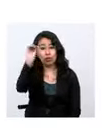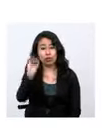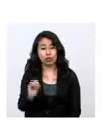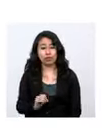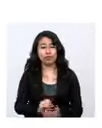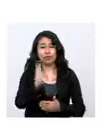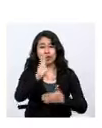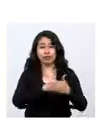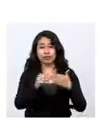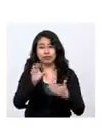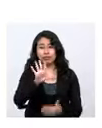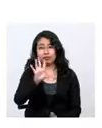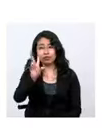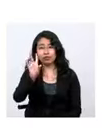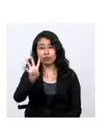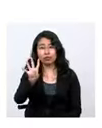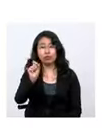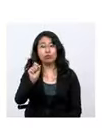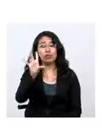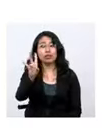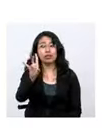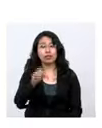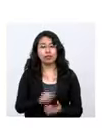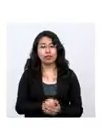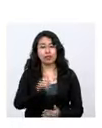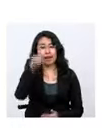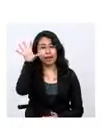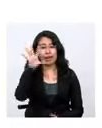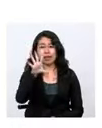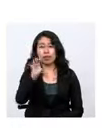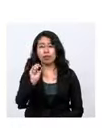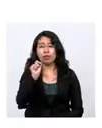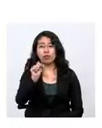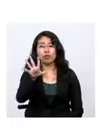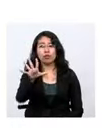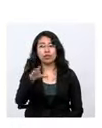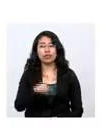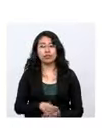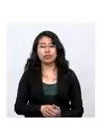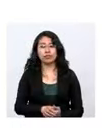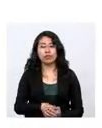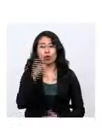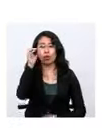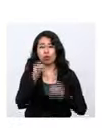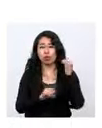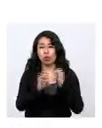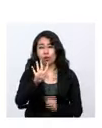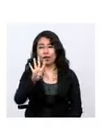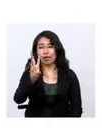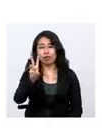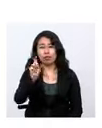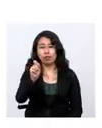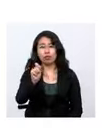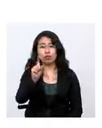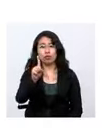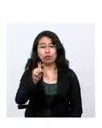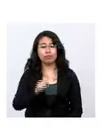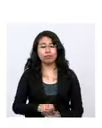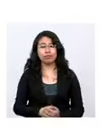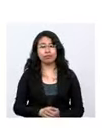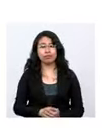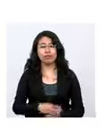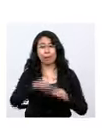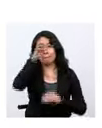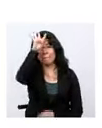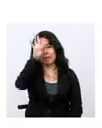Chuquisaca, 54.7%, en Tarija, 50.5%, en Oruro, 46.1%,